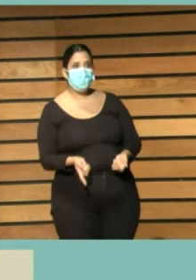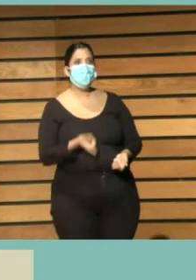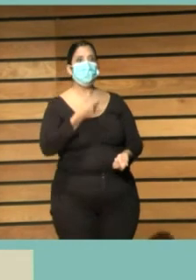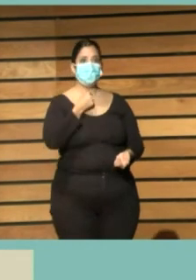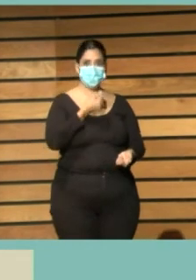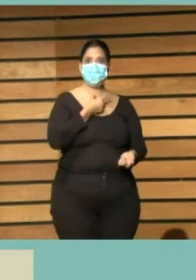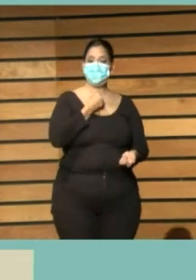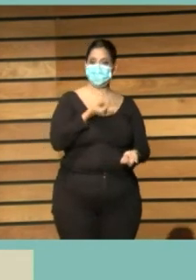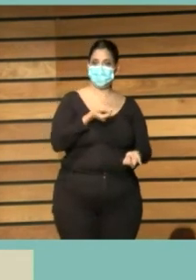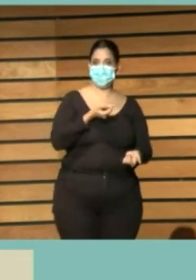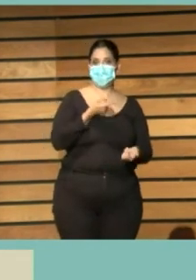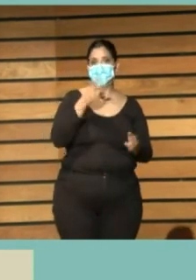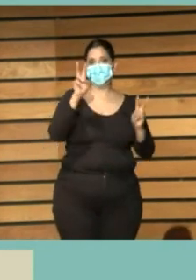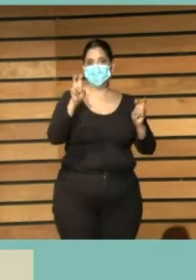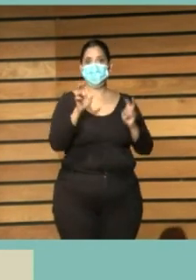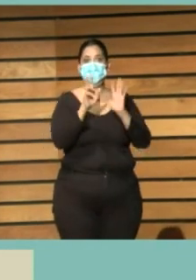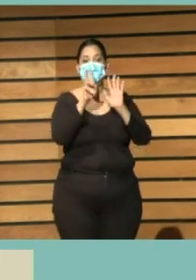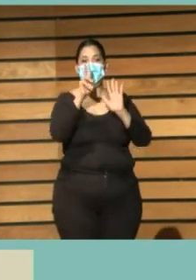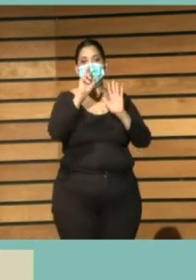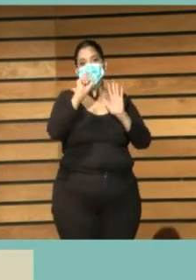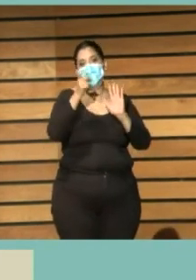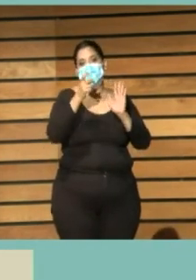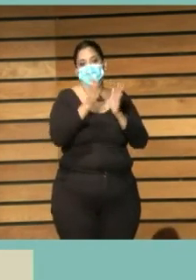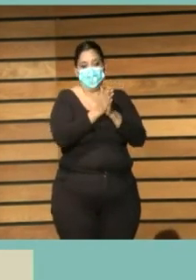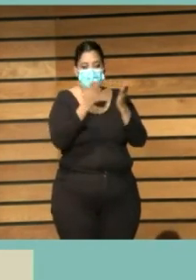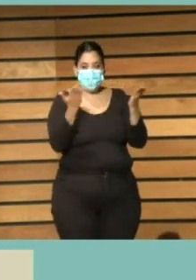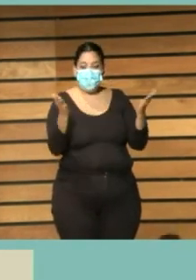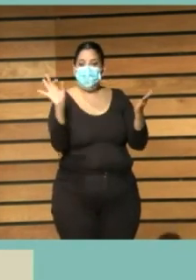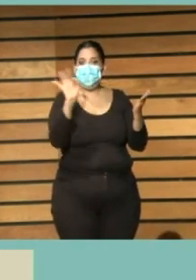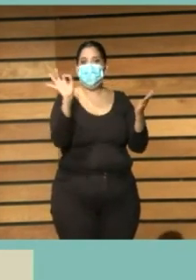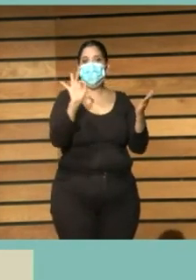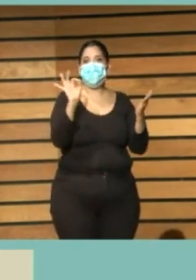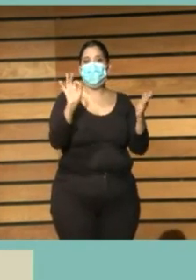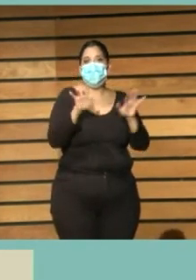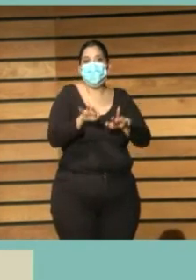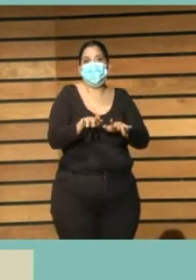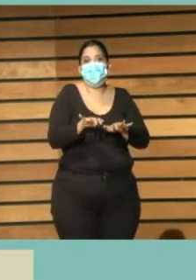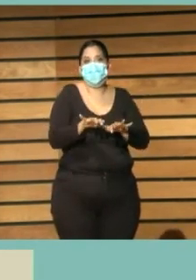la letra impresa o el vídeo es un problema básico